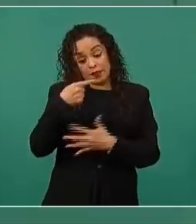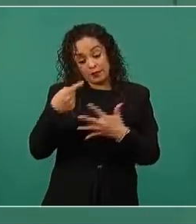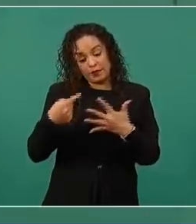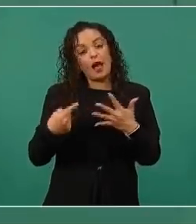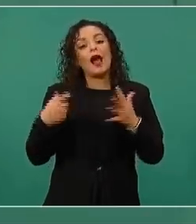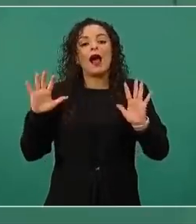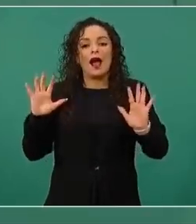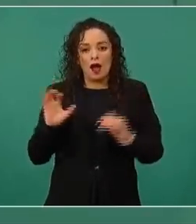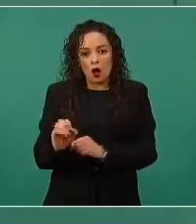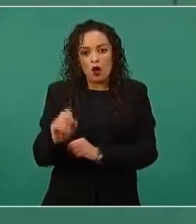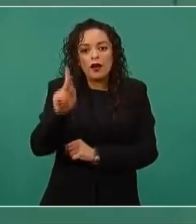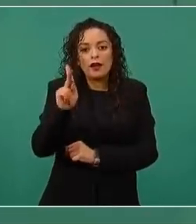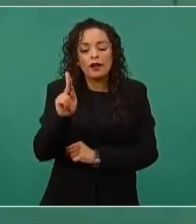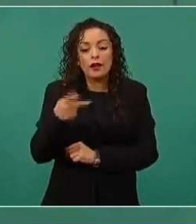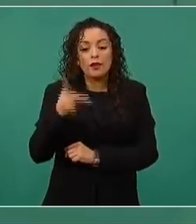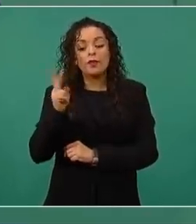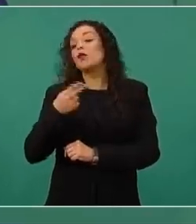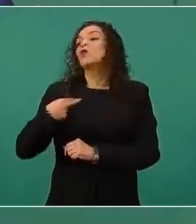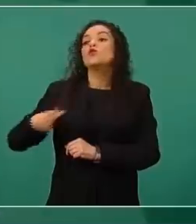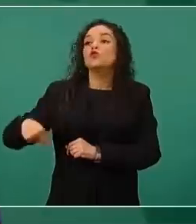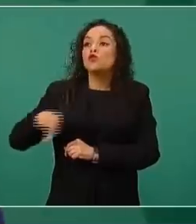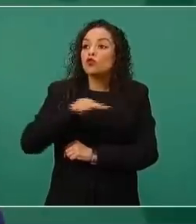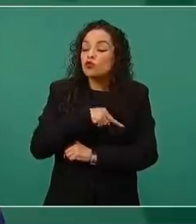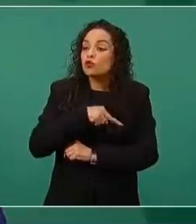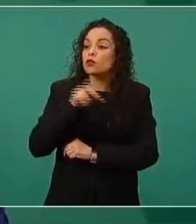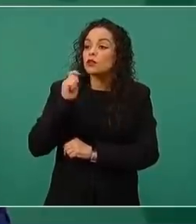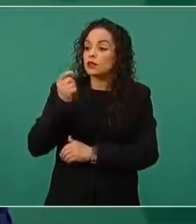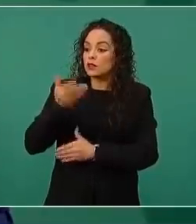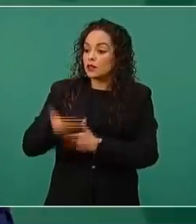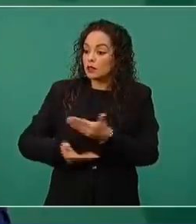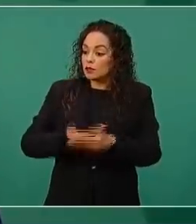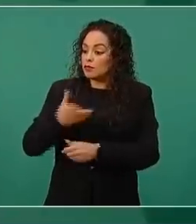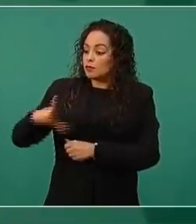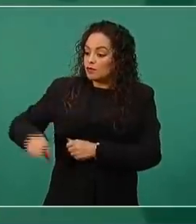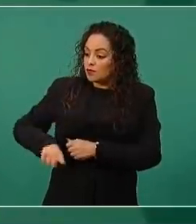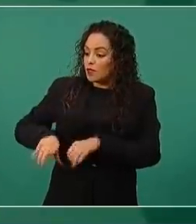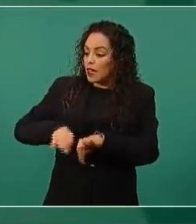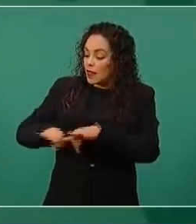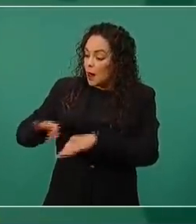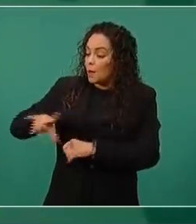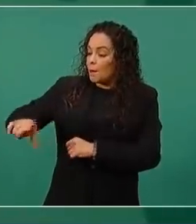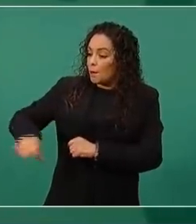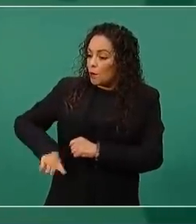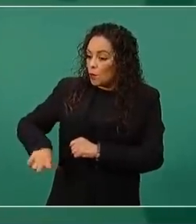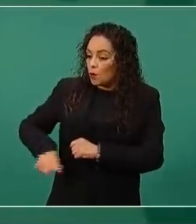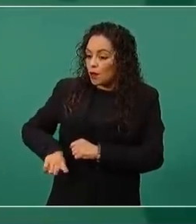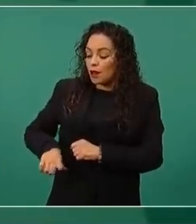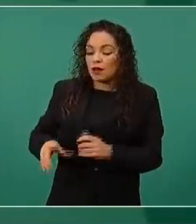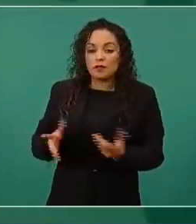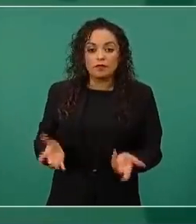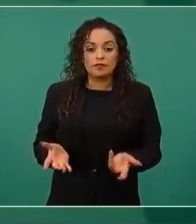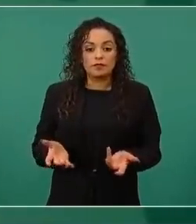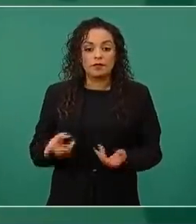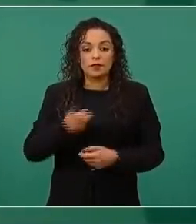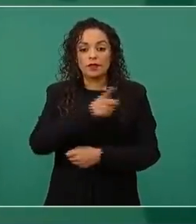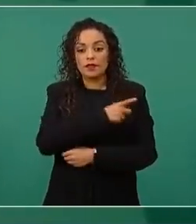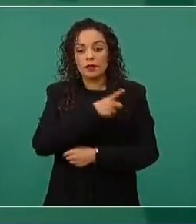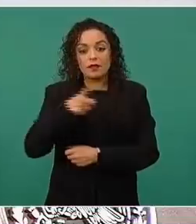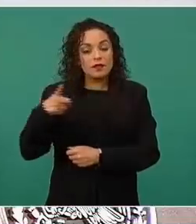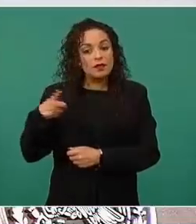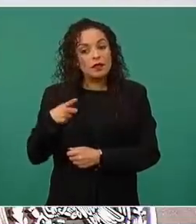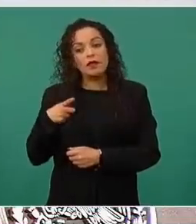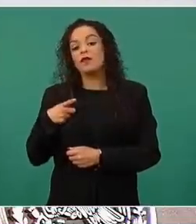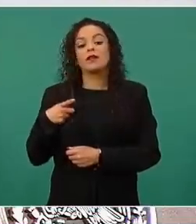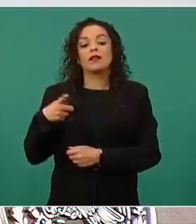Pero nosotros, todos los servidores públicos, tenemos que poner por delante